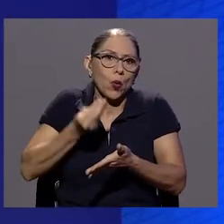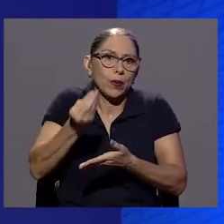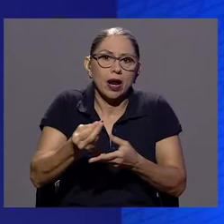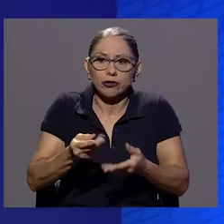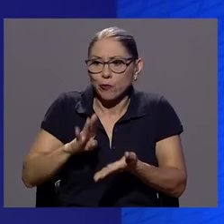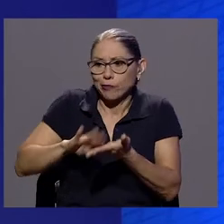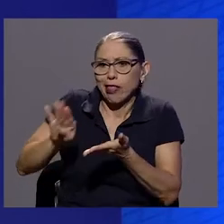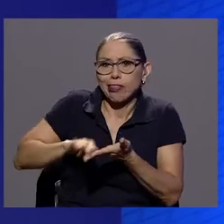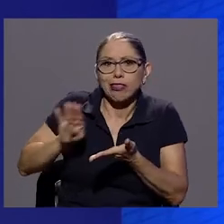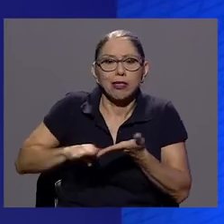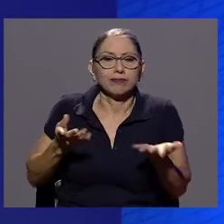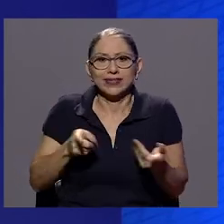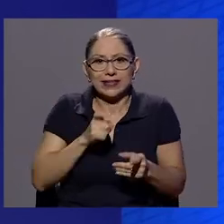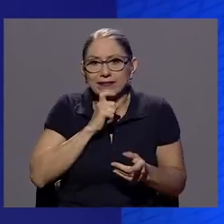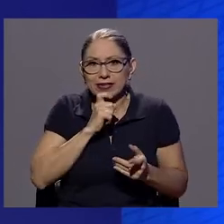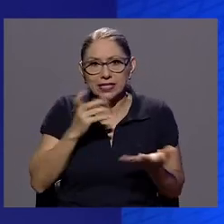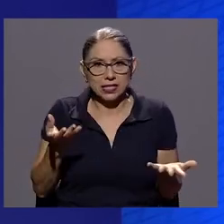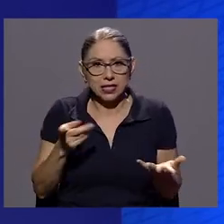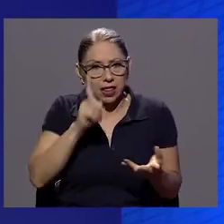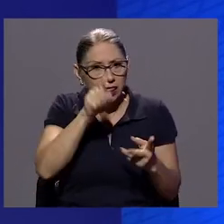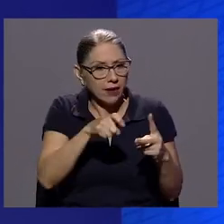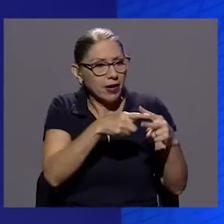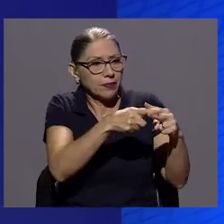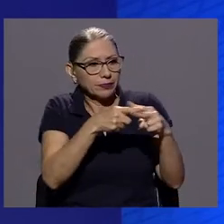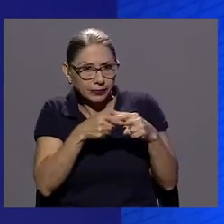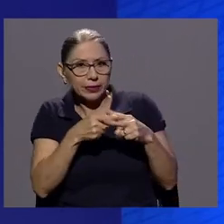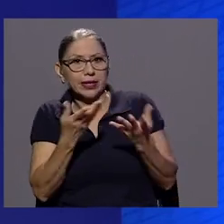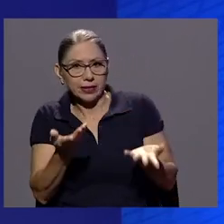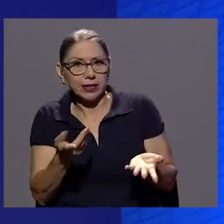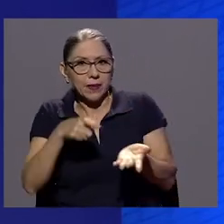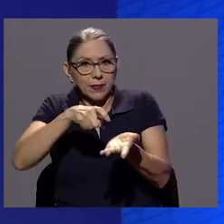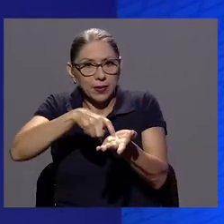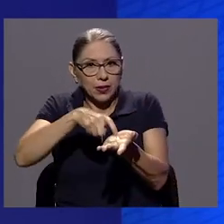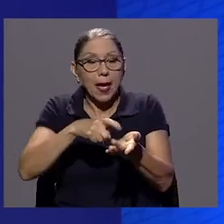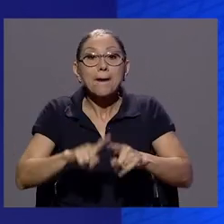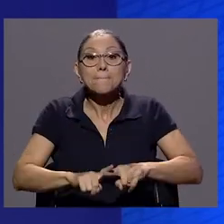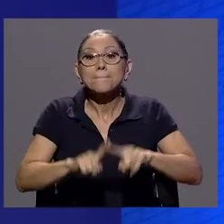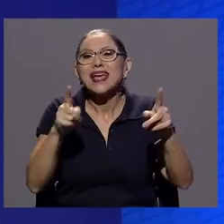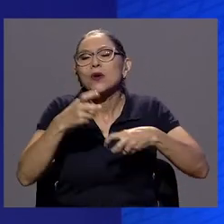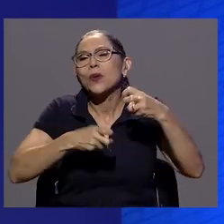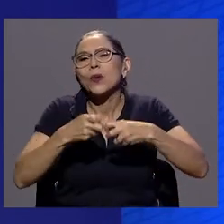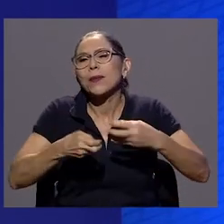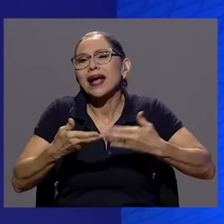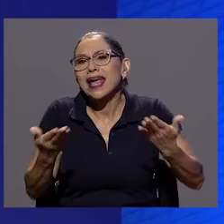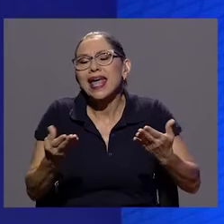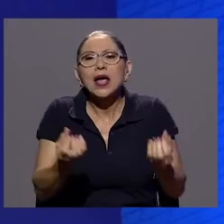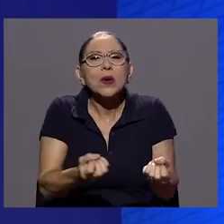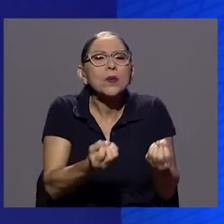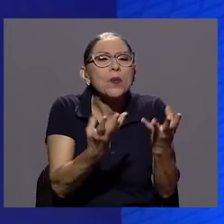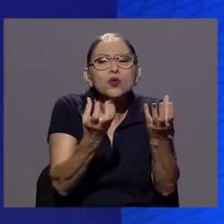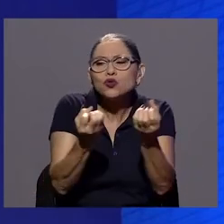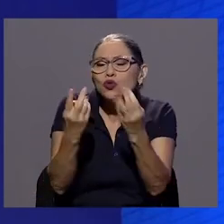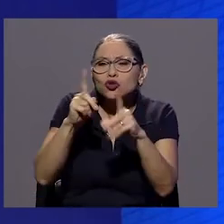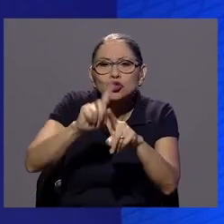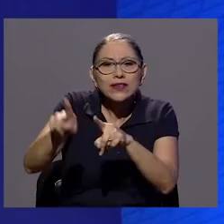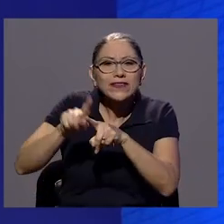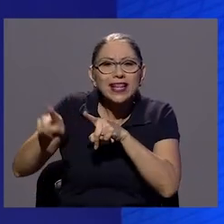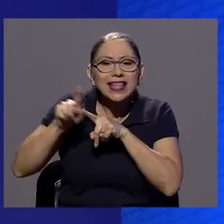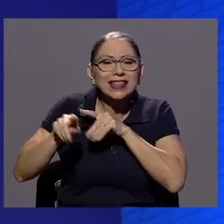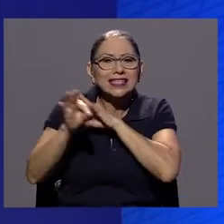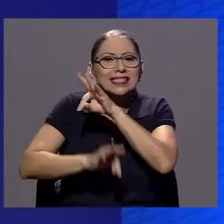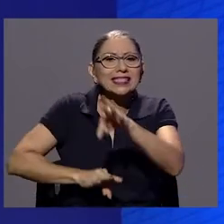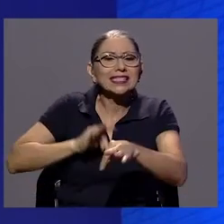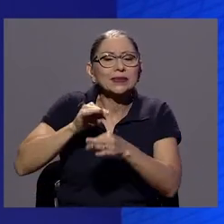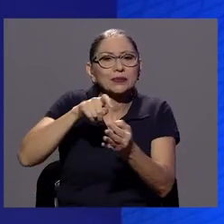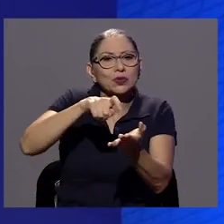Pero el problema es cuando se están dando muchos tipos de deudas, cuando se suman las deudas, cuando no hay